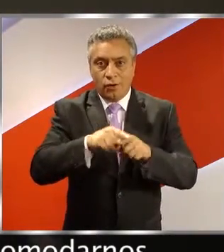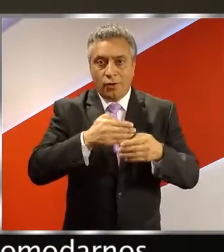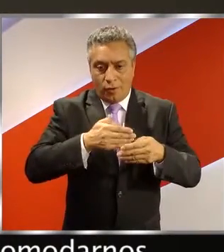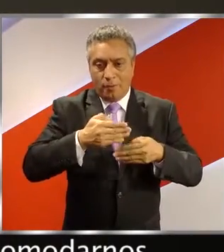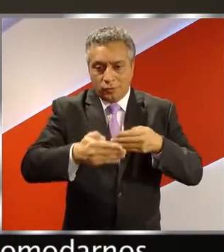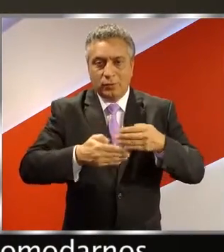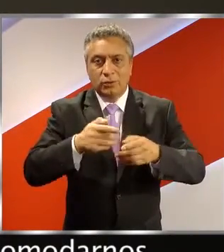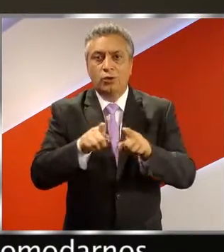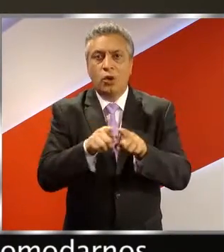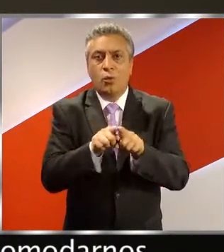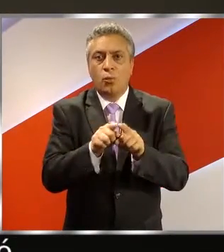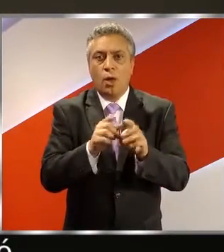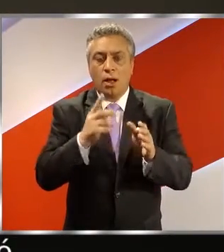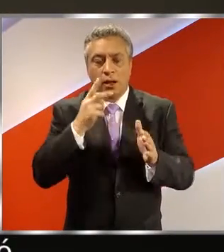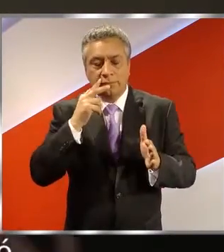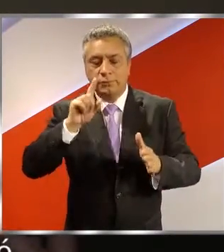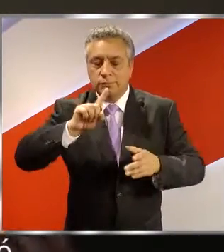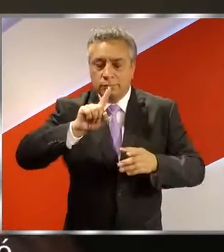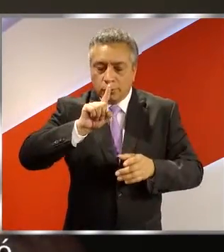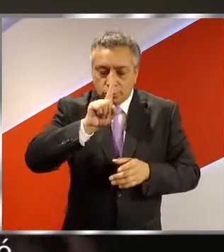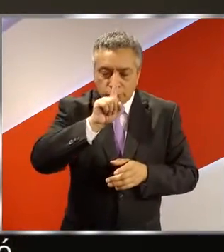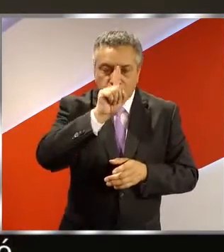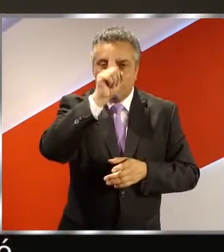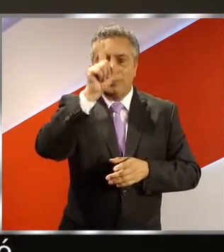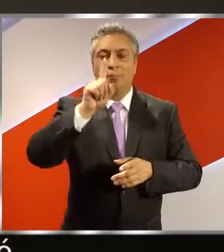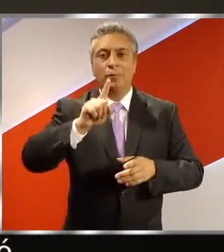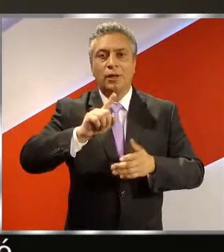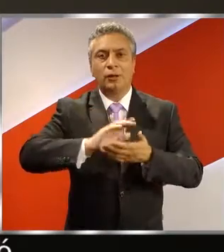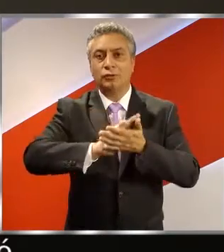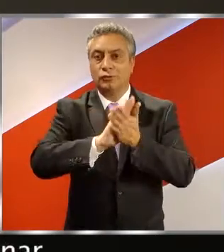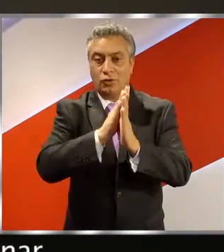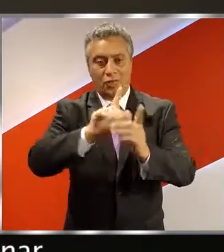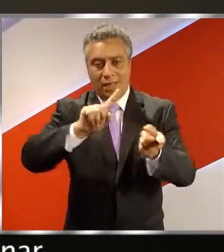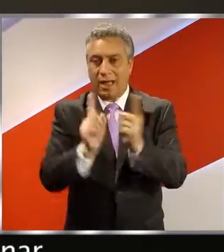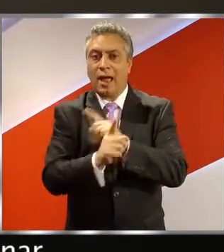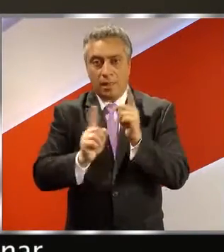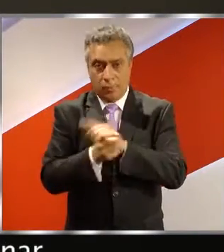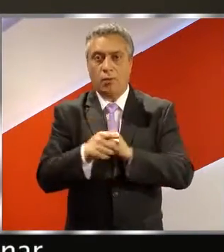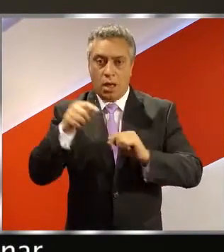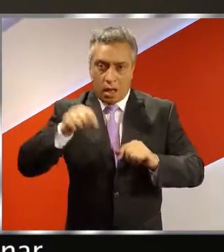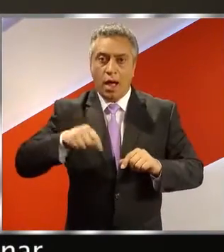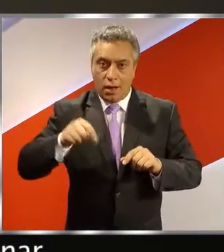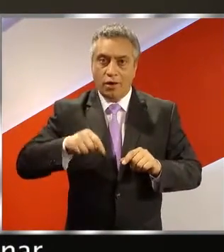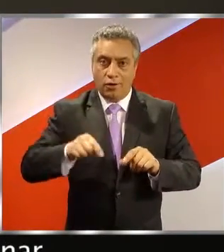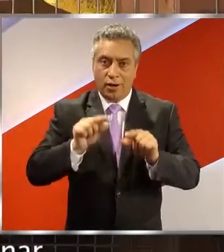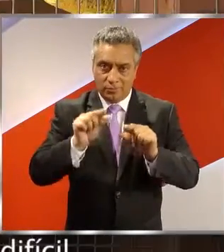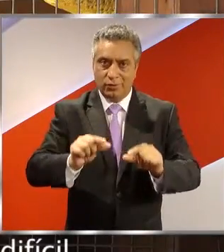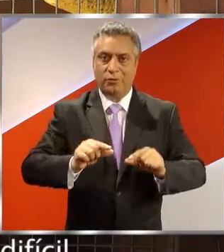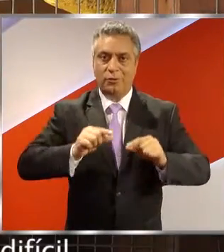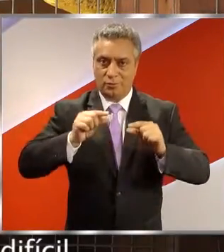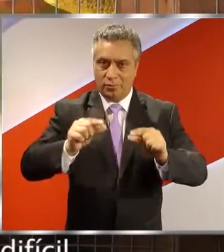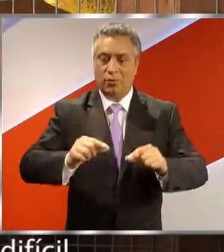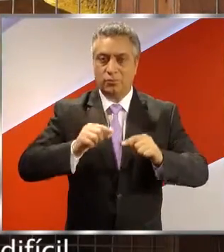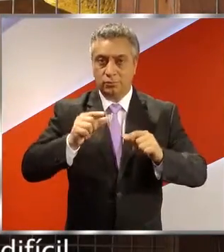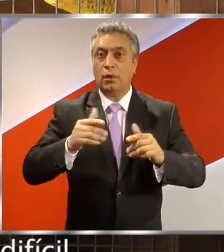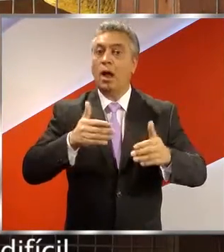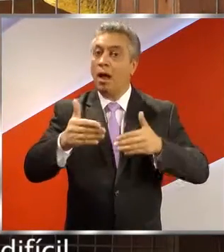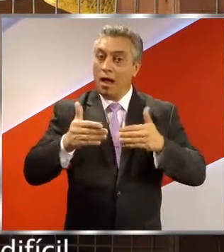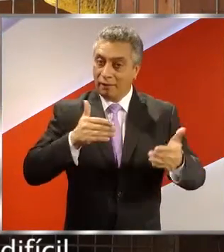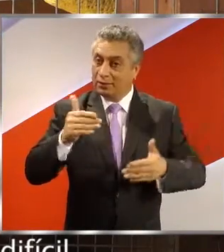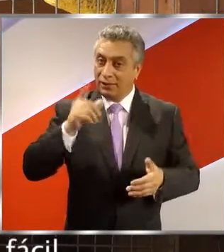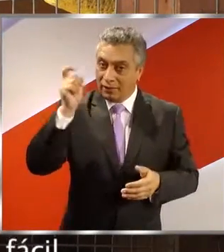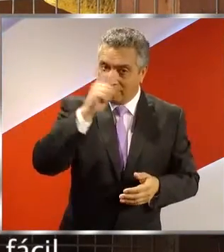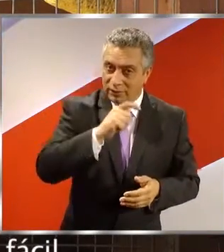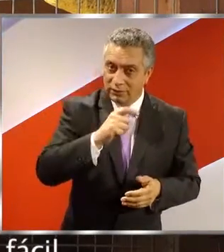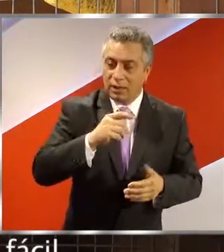acomodarnos a todo lo que cambió y estamos en ese caminar. De repente se pone más difícil,